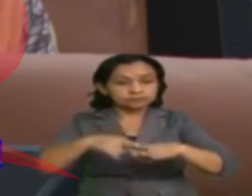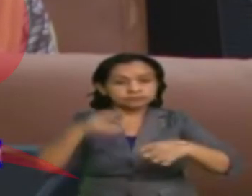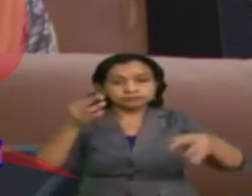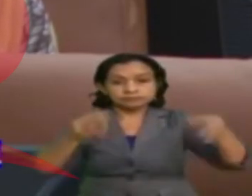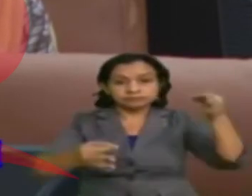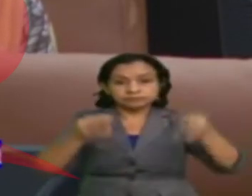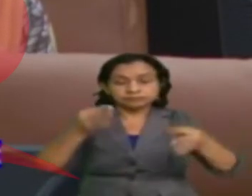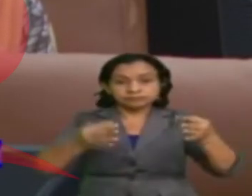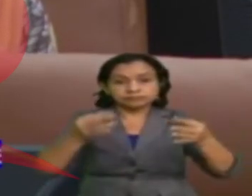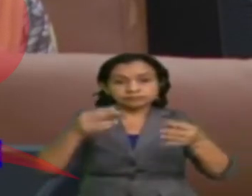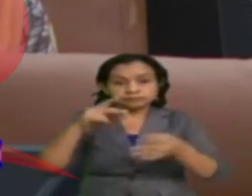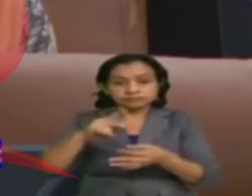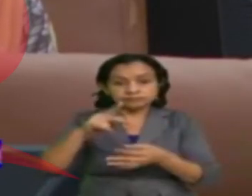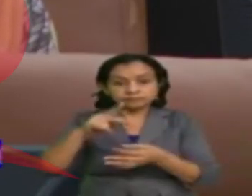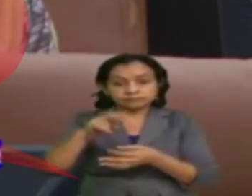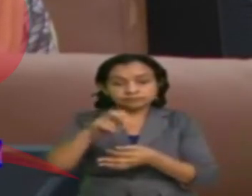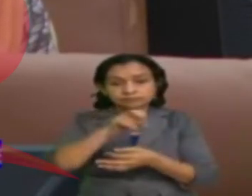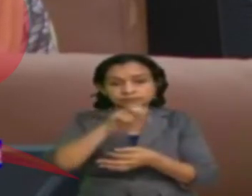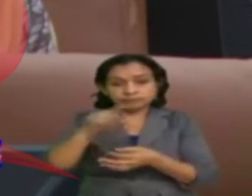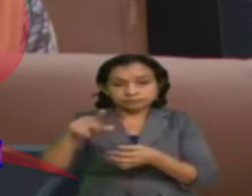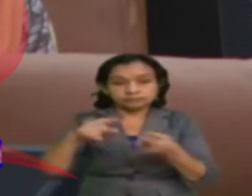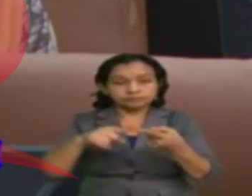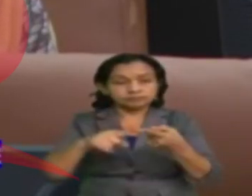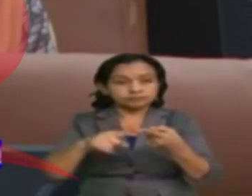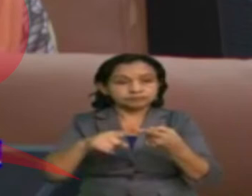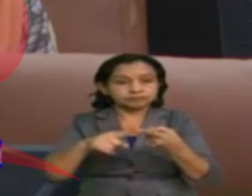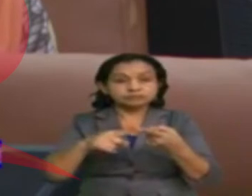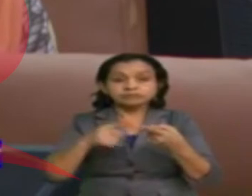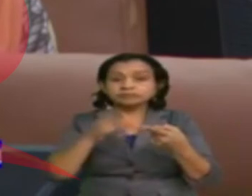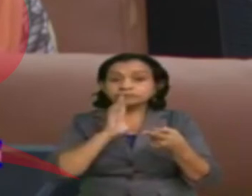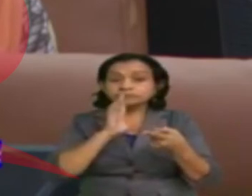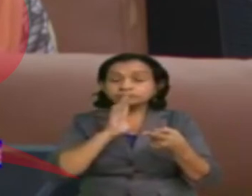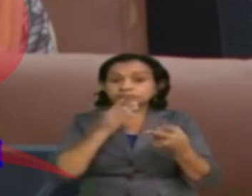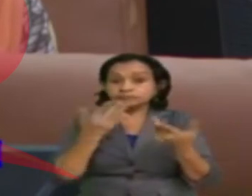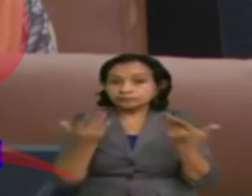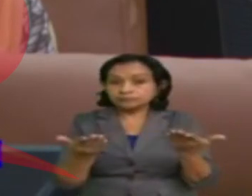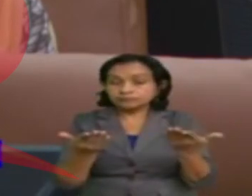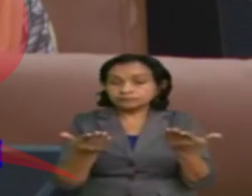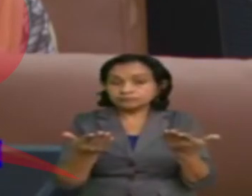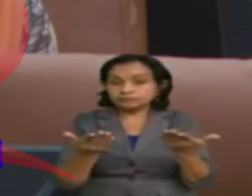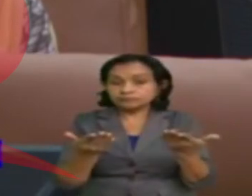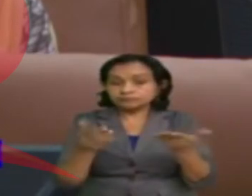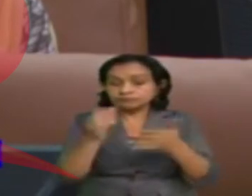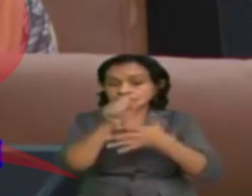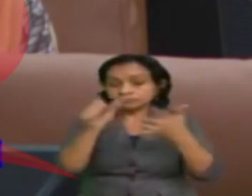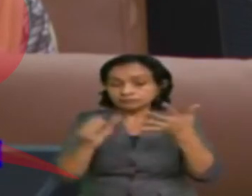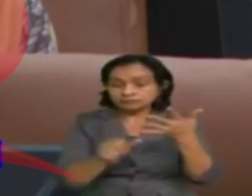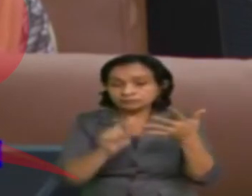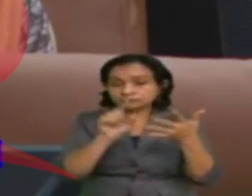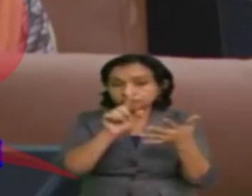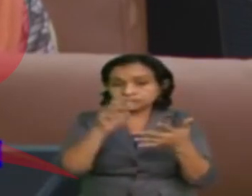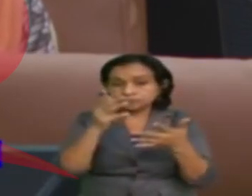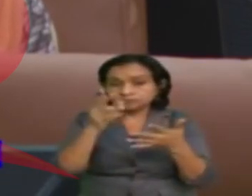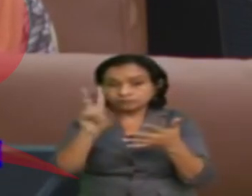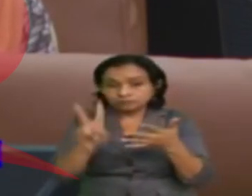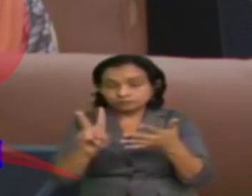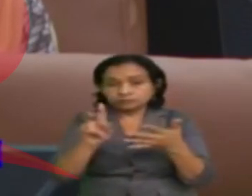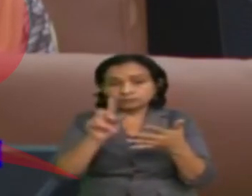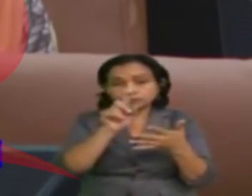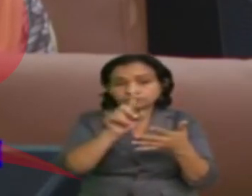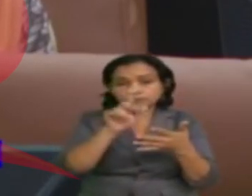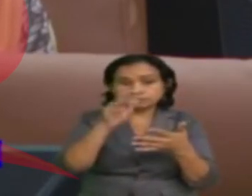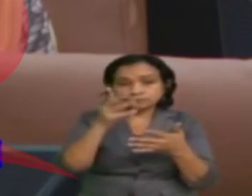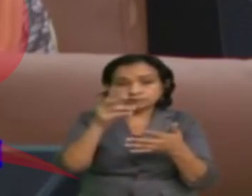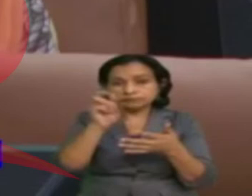jurídicas penales vigentes que aunque el referido dictamen derroga los artículos 192,